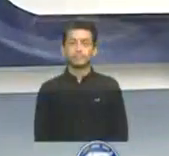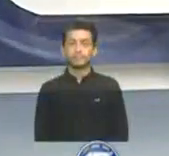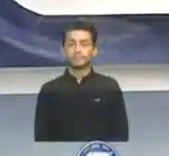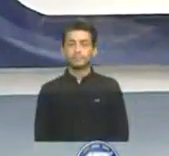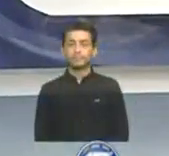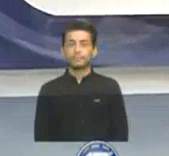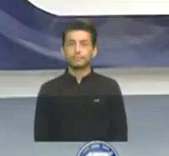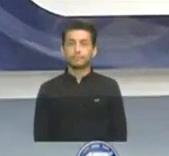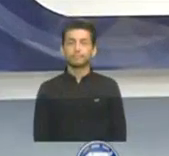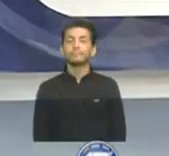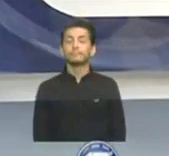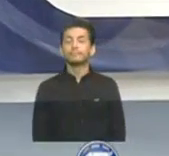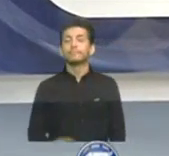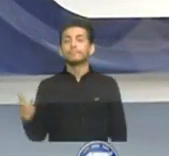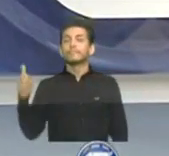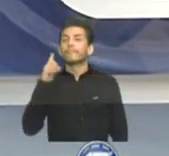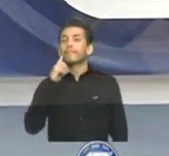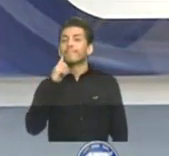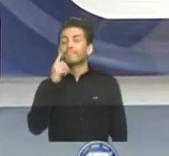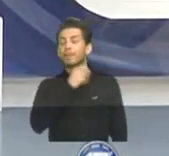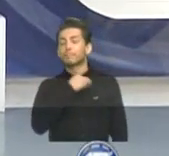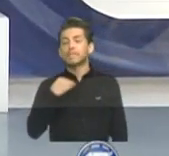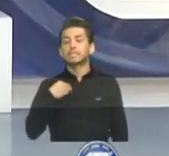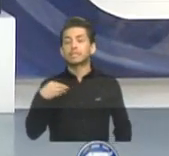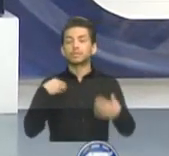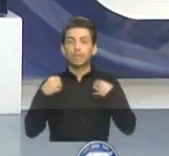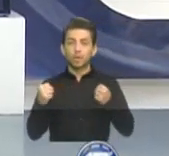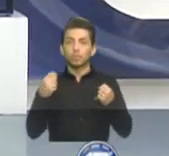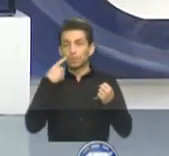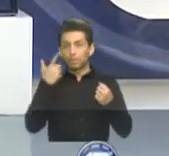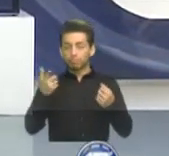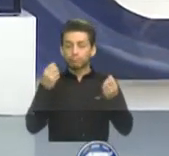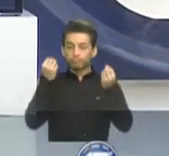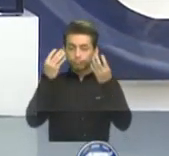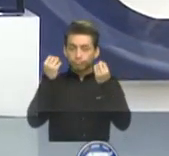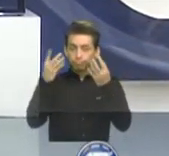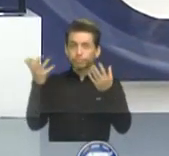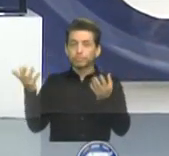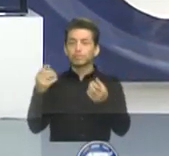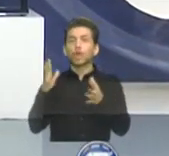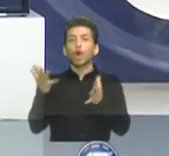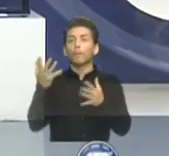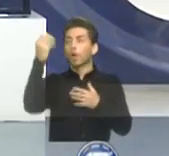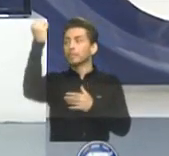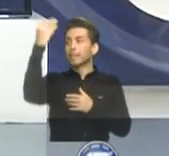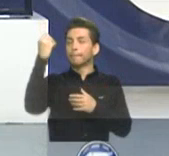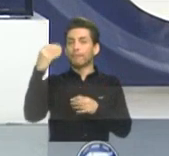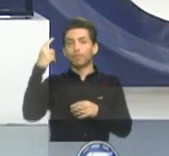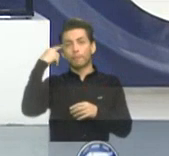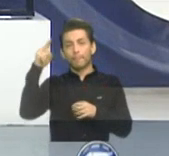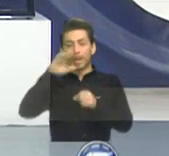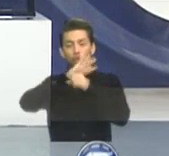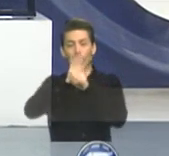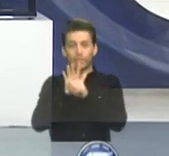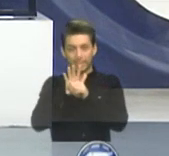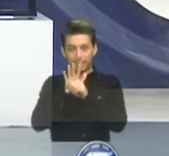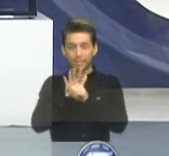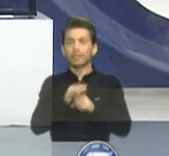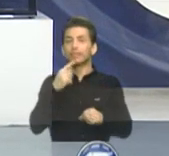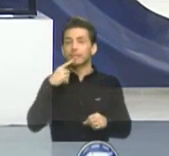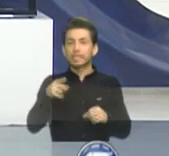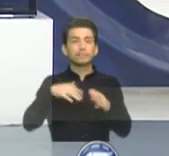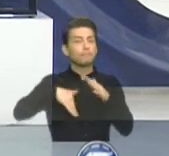Las autoridades del Ministerio de Salud actualizaron en las últimas horas el semáforo de alertas COVID-19. Destaca que hay más